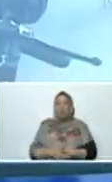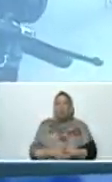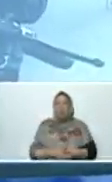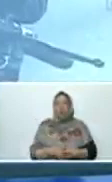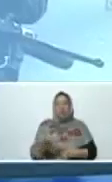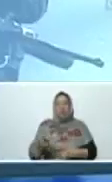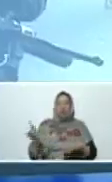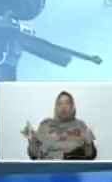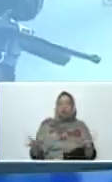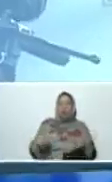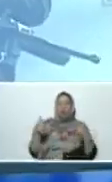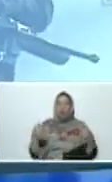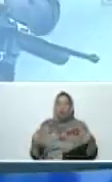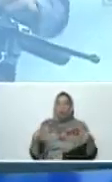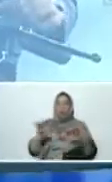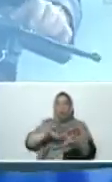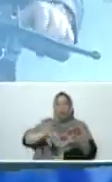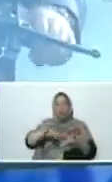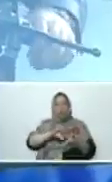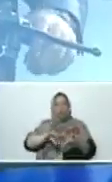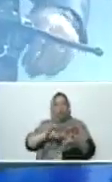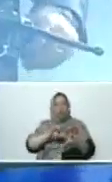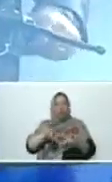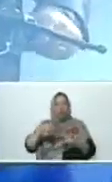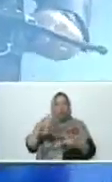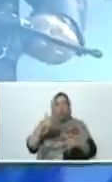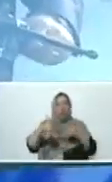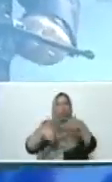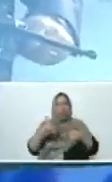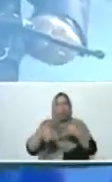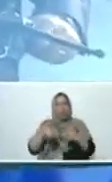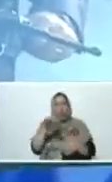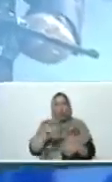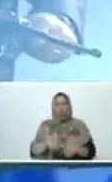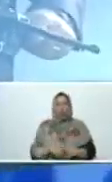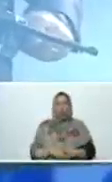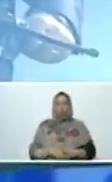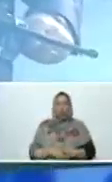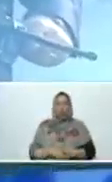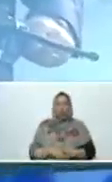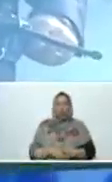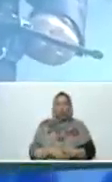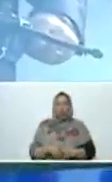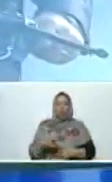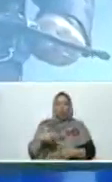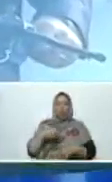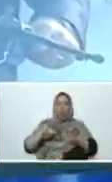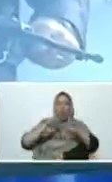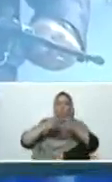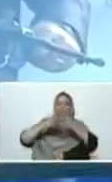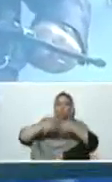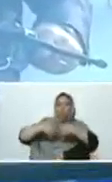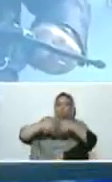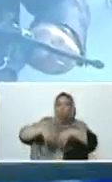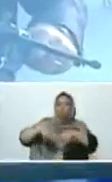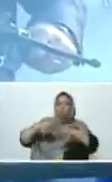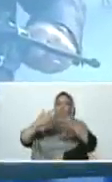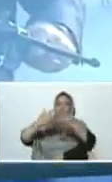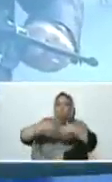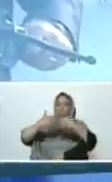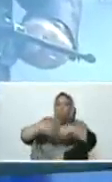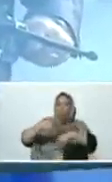poquito de música, sazón y sabor, a esta jornada del día de hoy, del Mortor Industrial, en